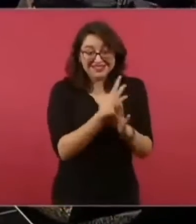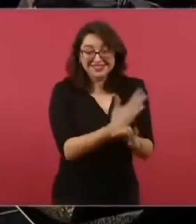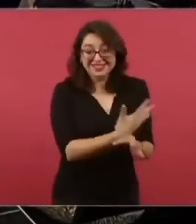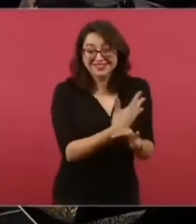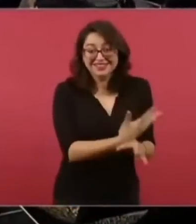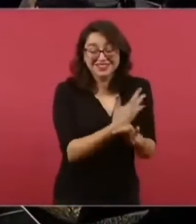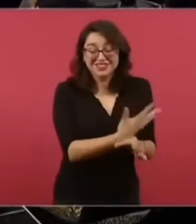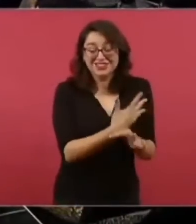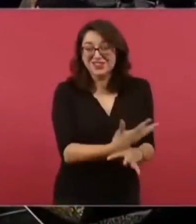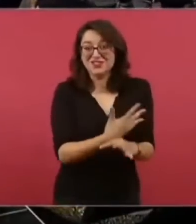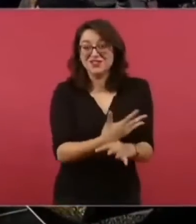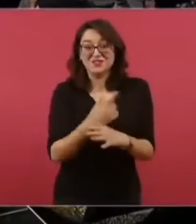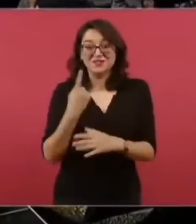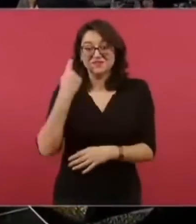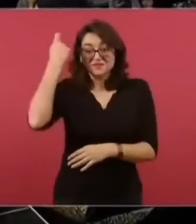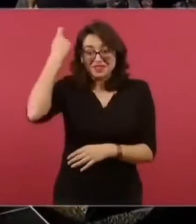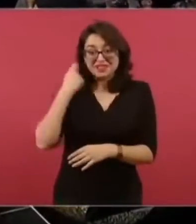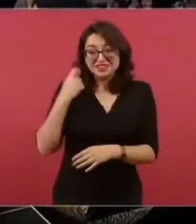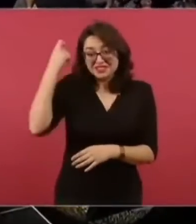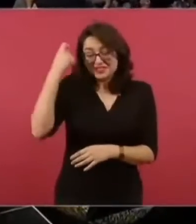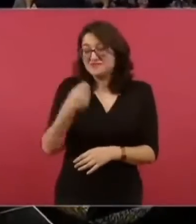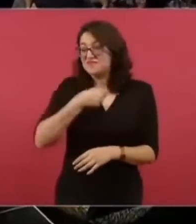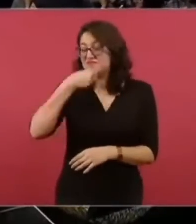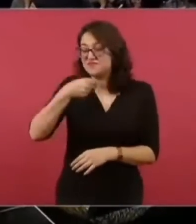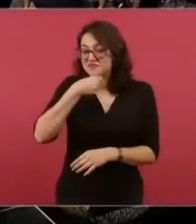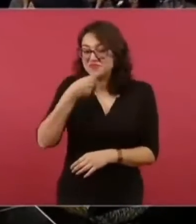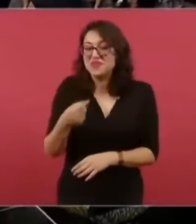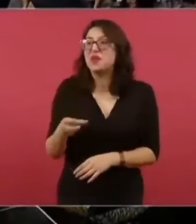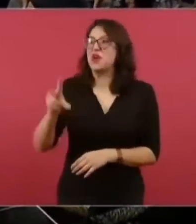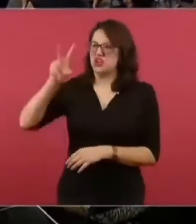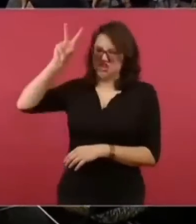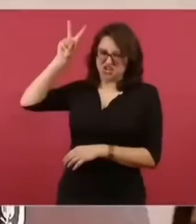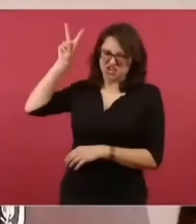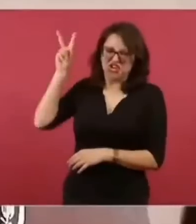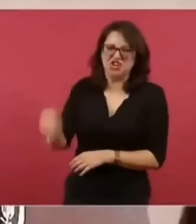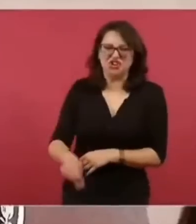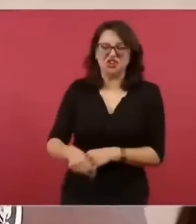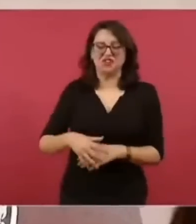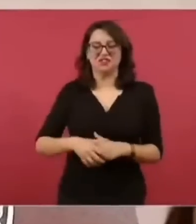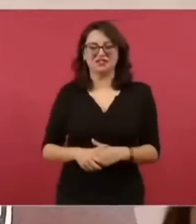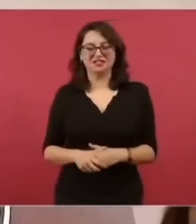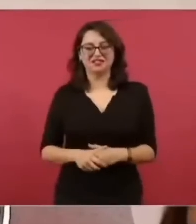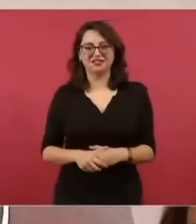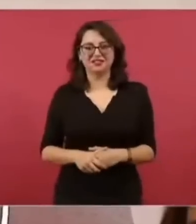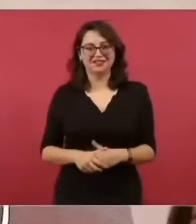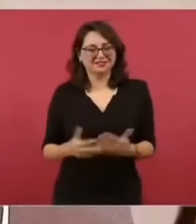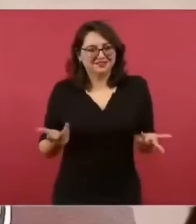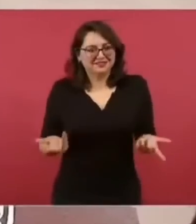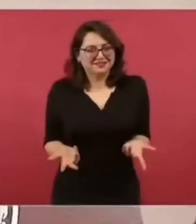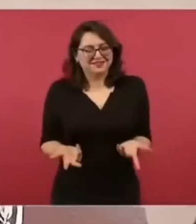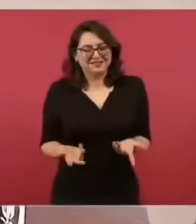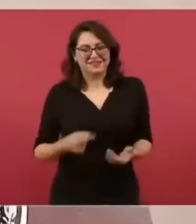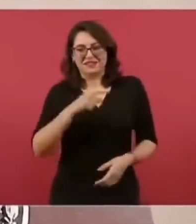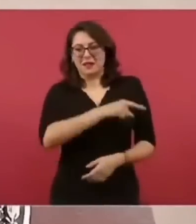dijo en su momento? Una de las tantas veces que se manifestó en contra.